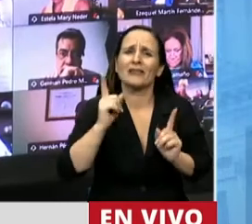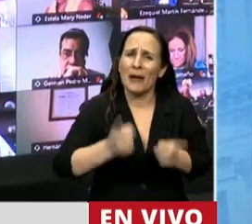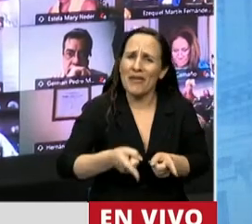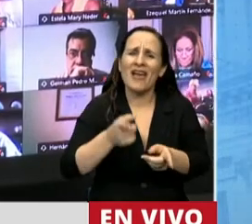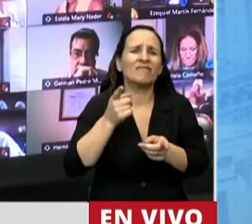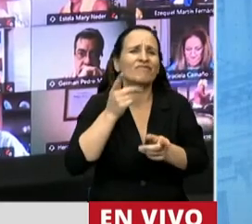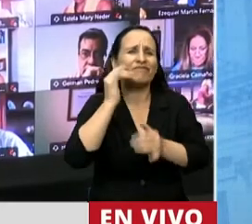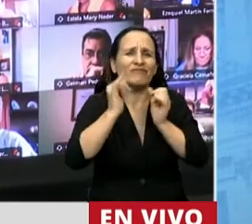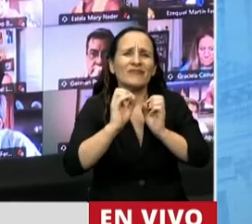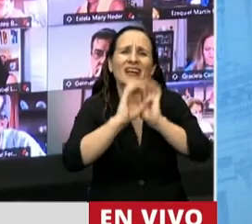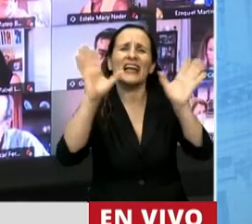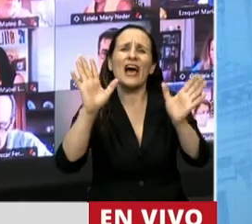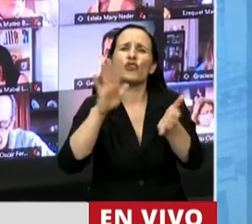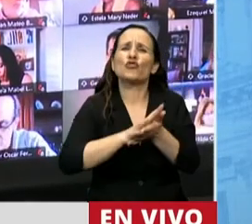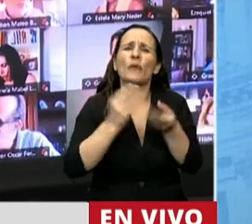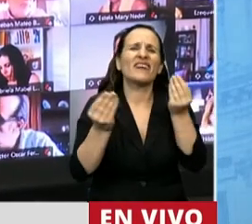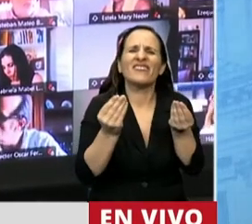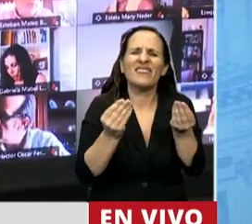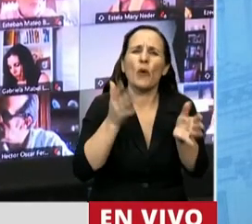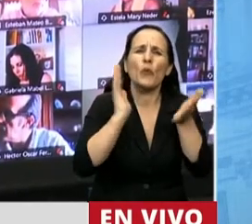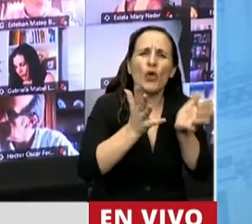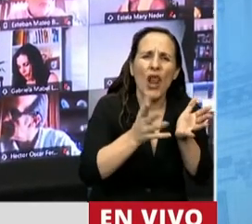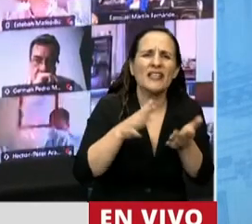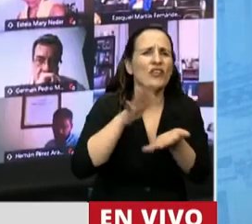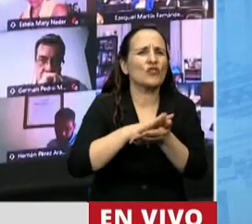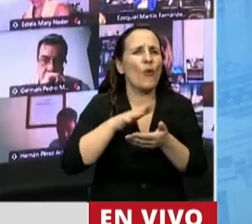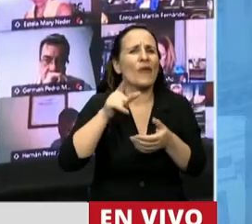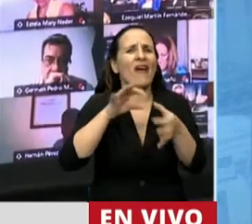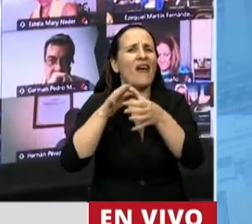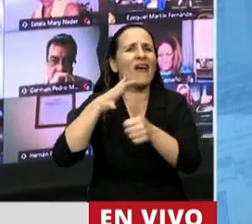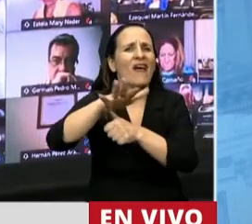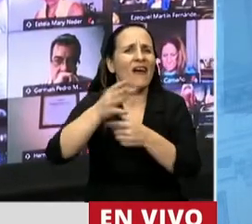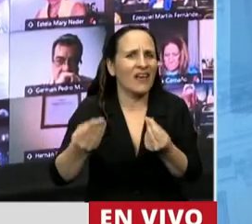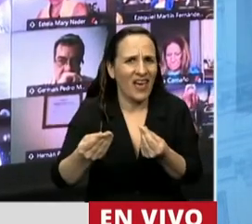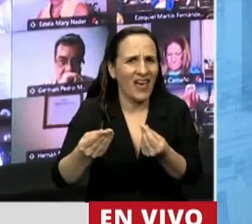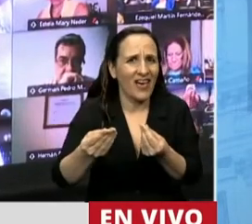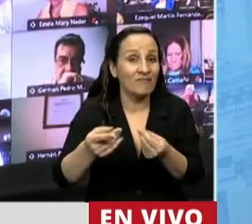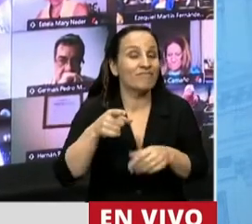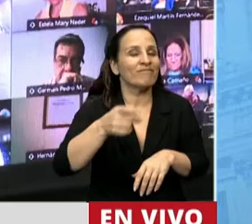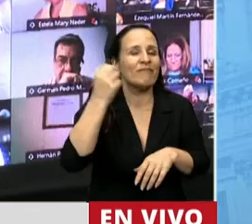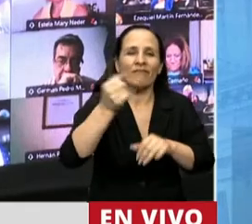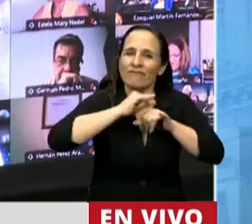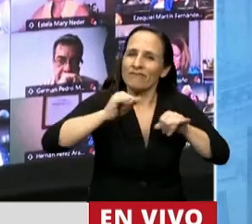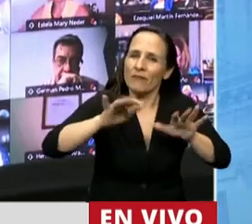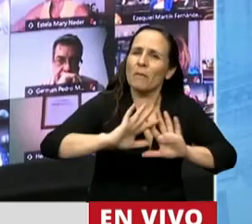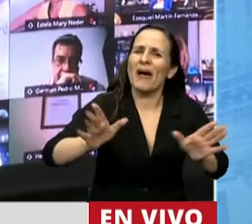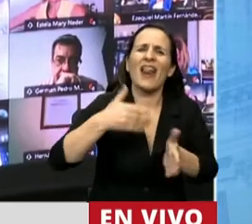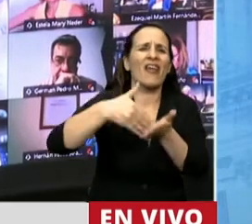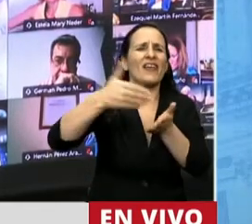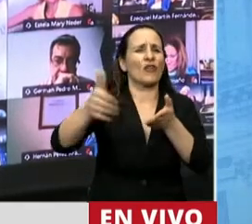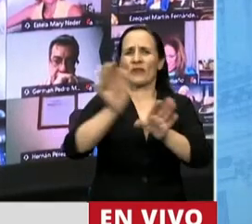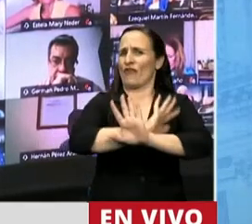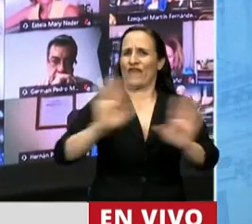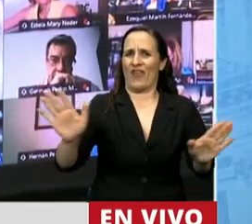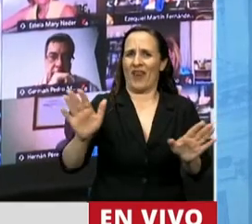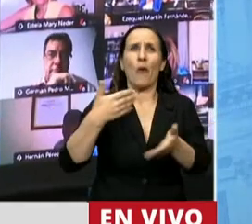y al acoso en relación de género. Porque apunta, señor Presidente, a eliminar los estereotipos de discriminación en razón